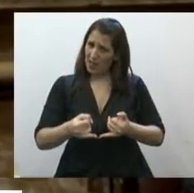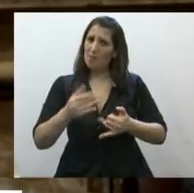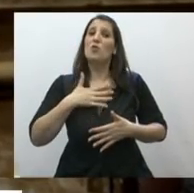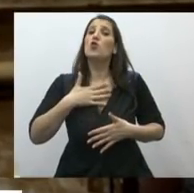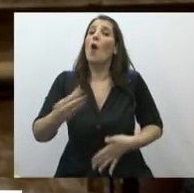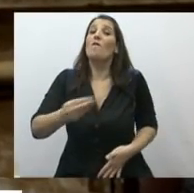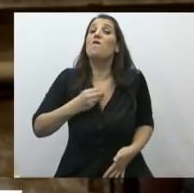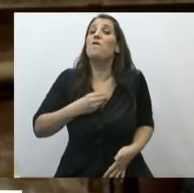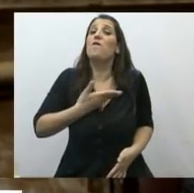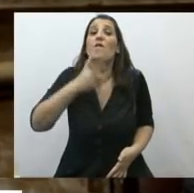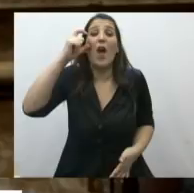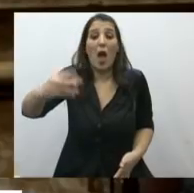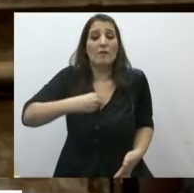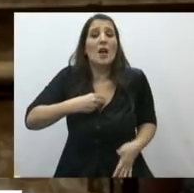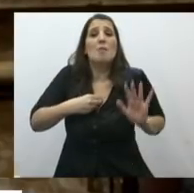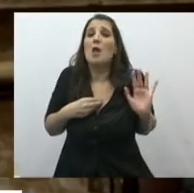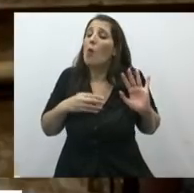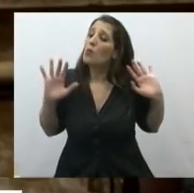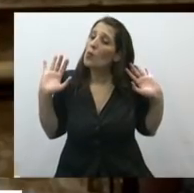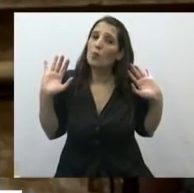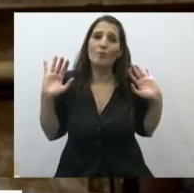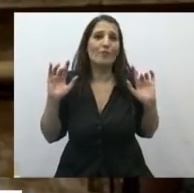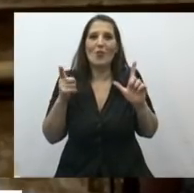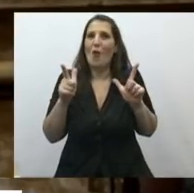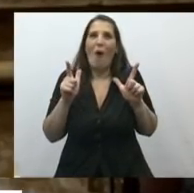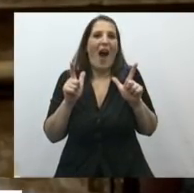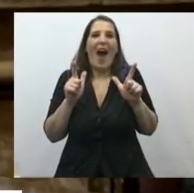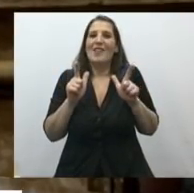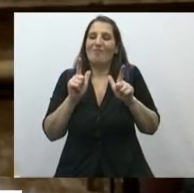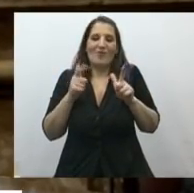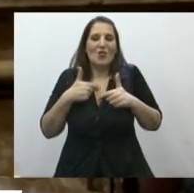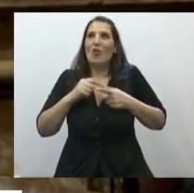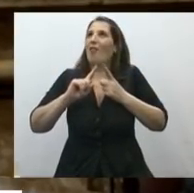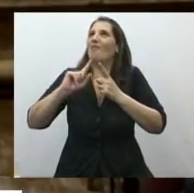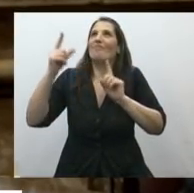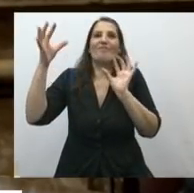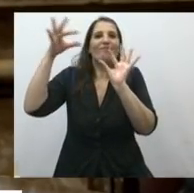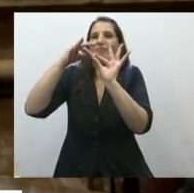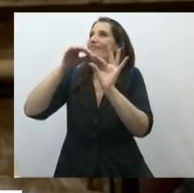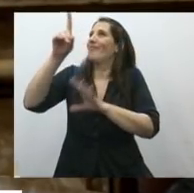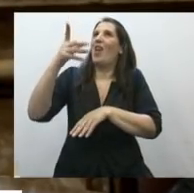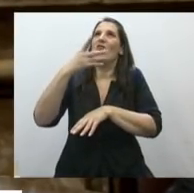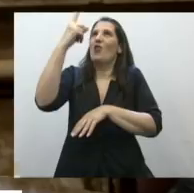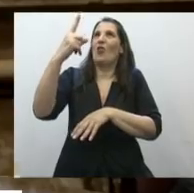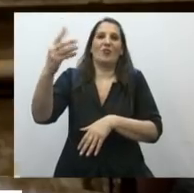sin intermediarios y sin falsos intérpretes, porque si es por los intérpretes de la Iglesia